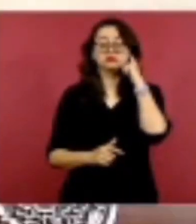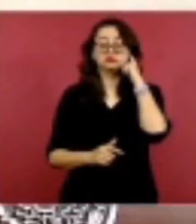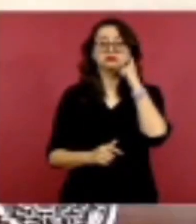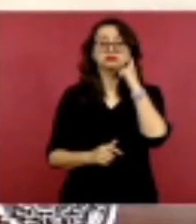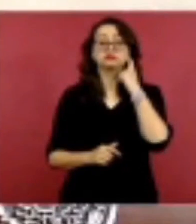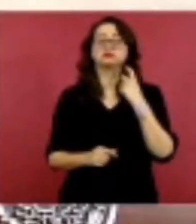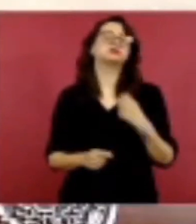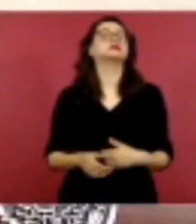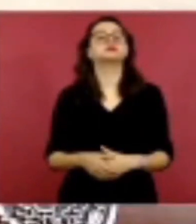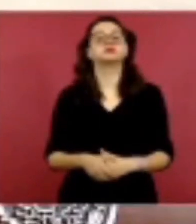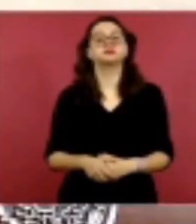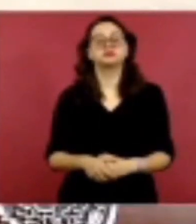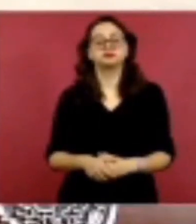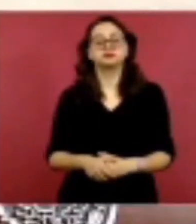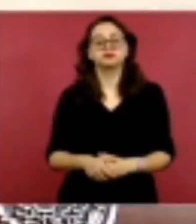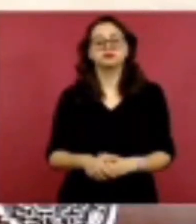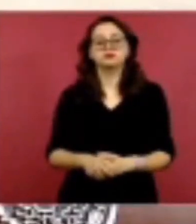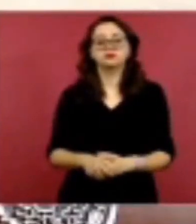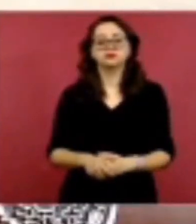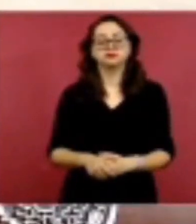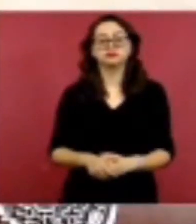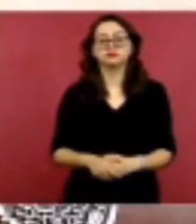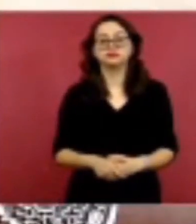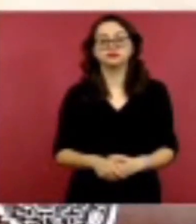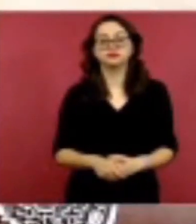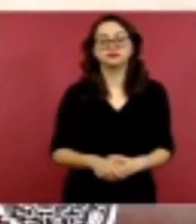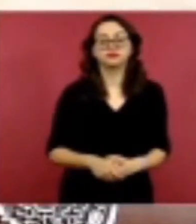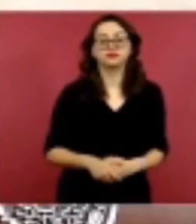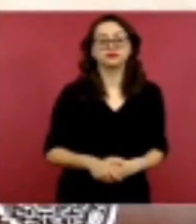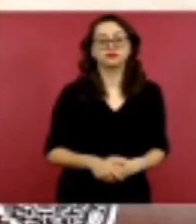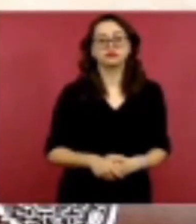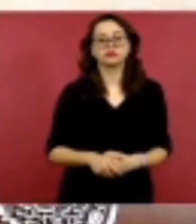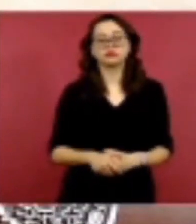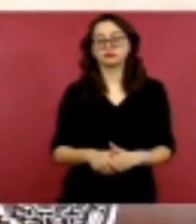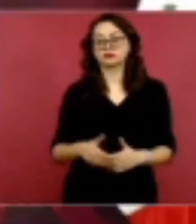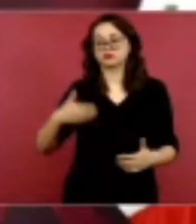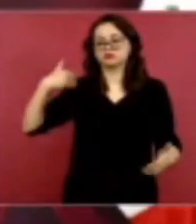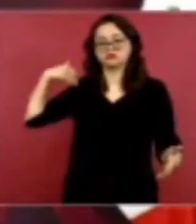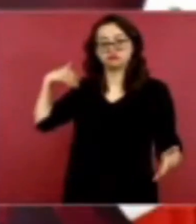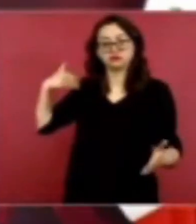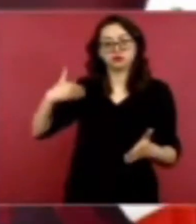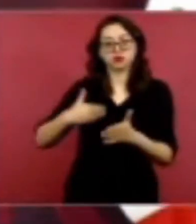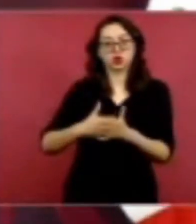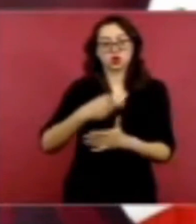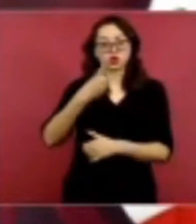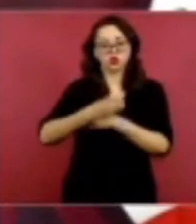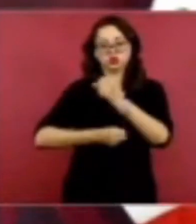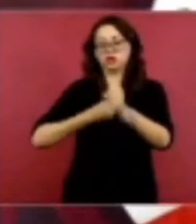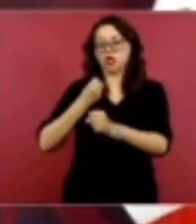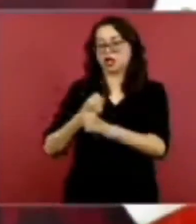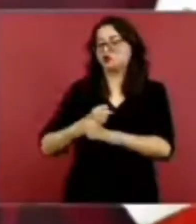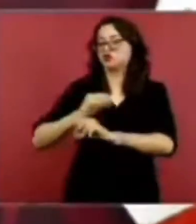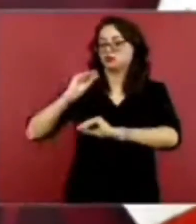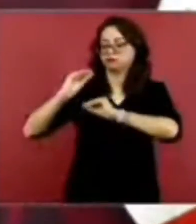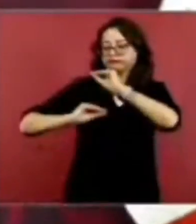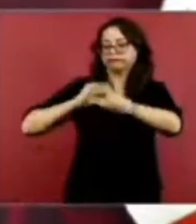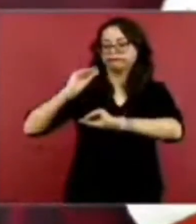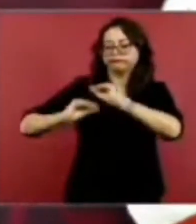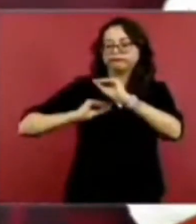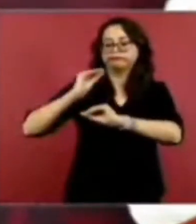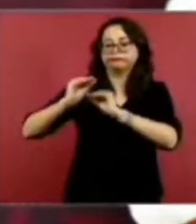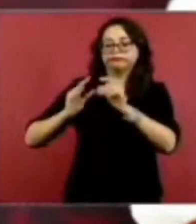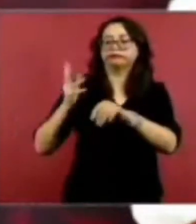digo, en una etapa inicial, en proceso. Ya estamos